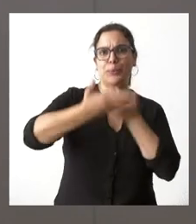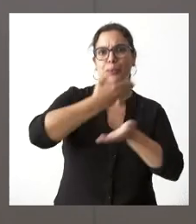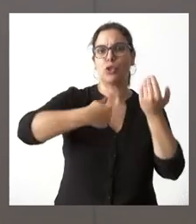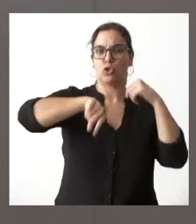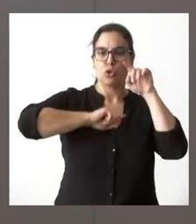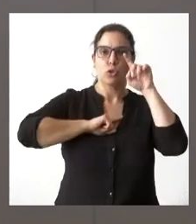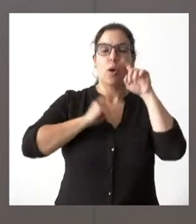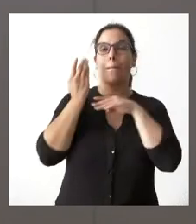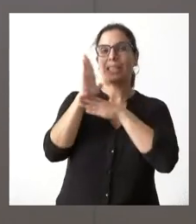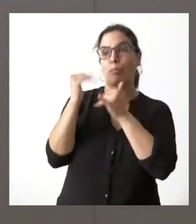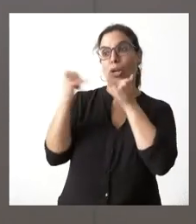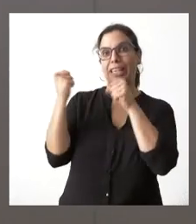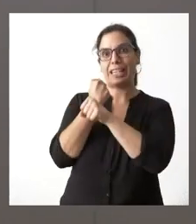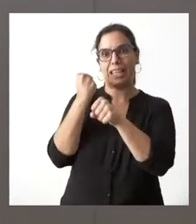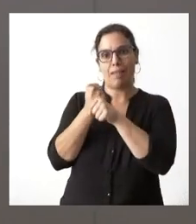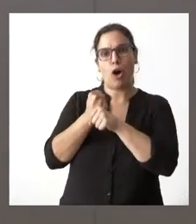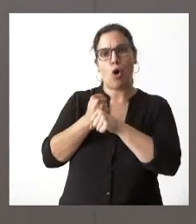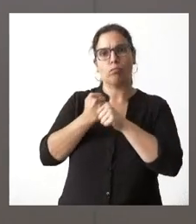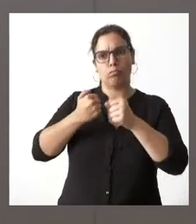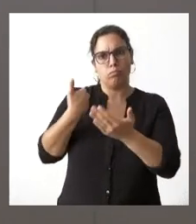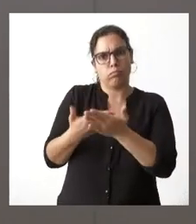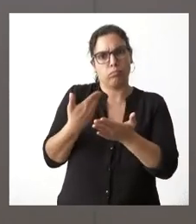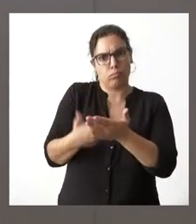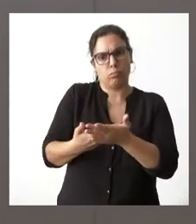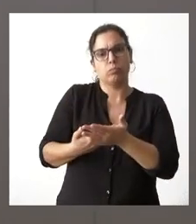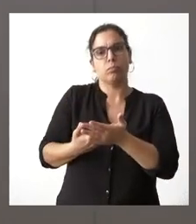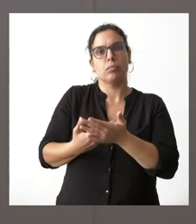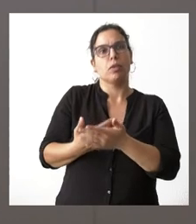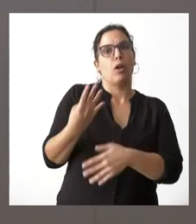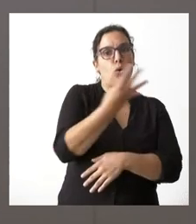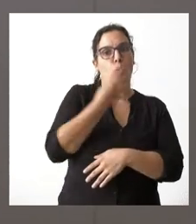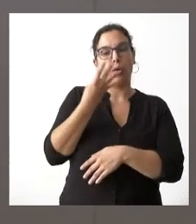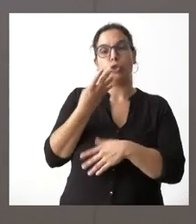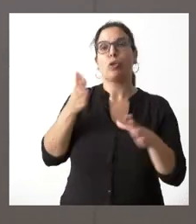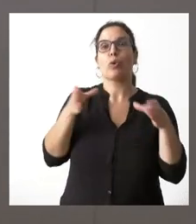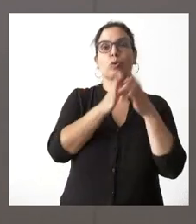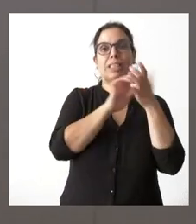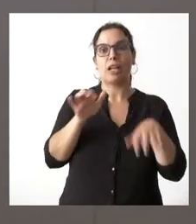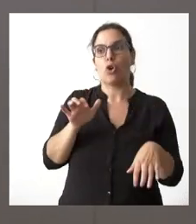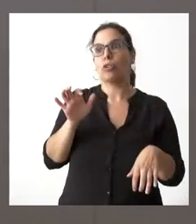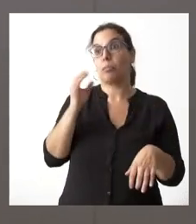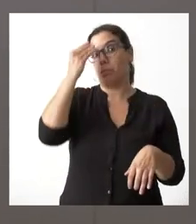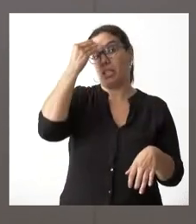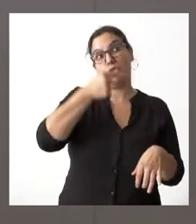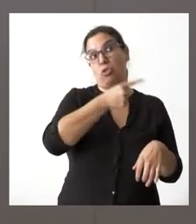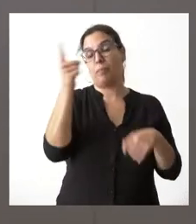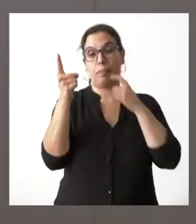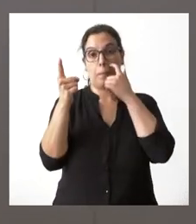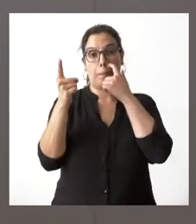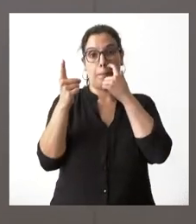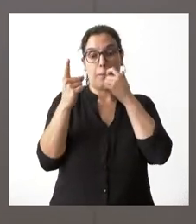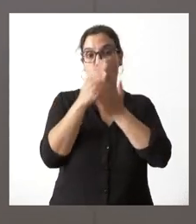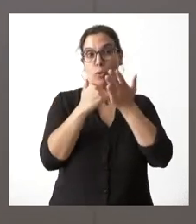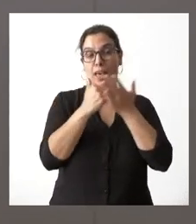una línea de trabajo jurídica ante los tribunales conjunta y por tanto ni la Junta de Castilla y León ni creo yo que las otras comunidades autónomas